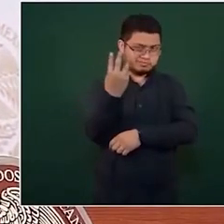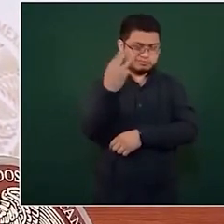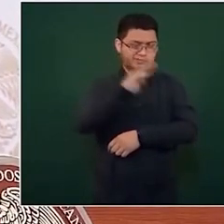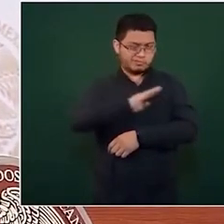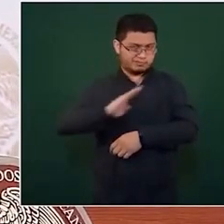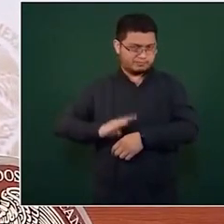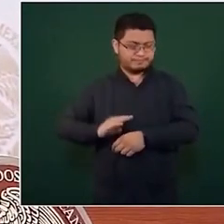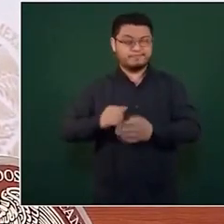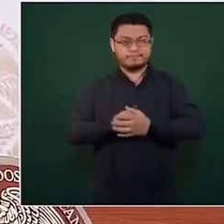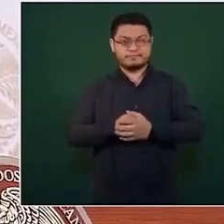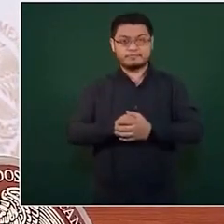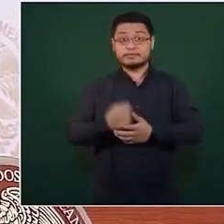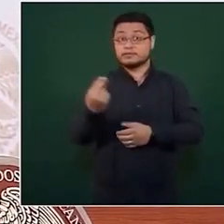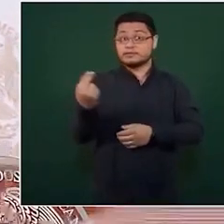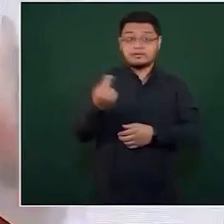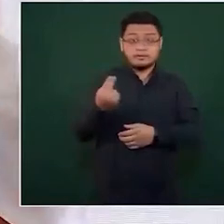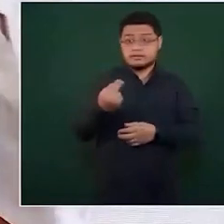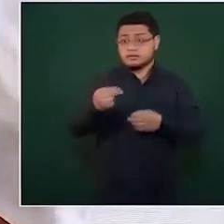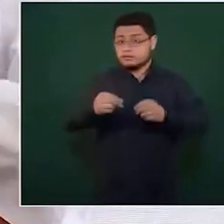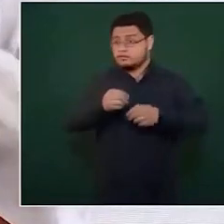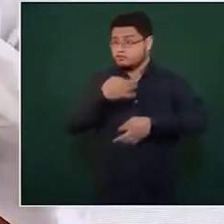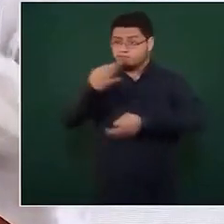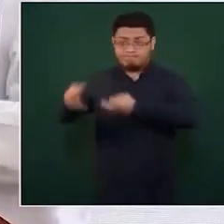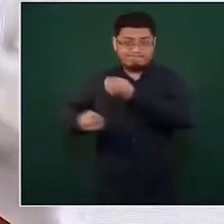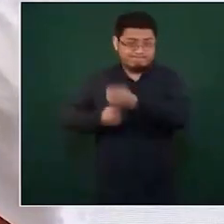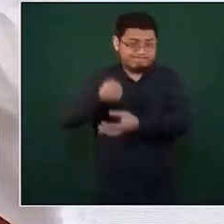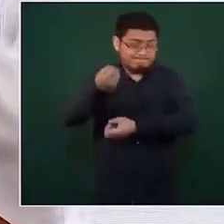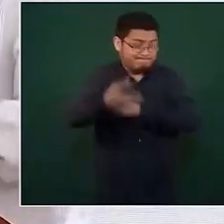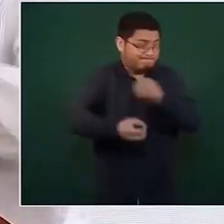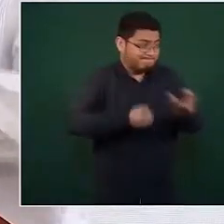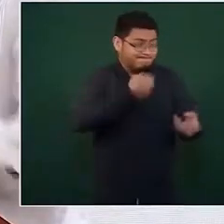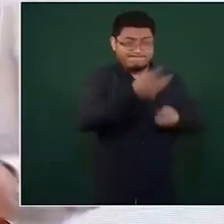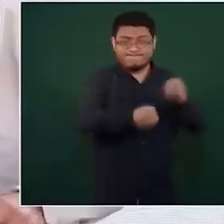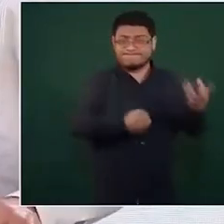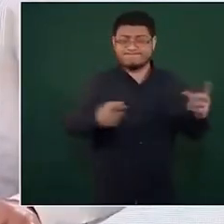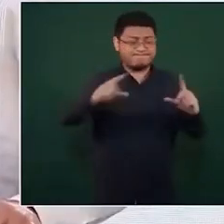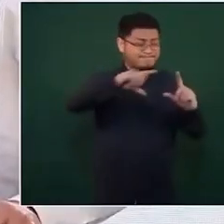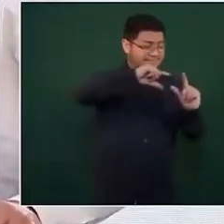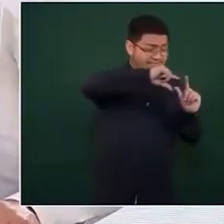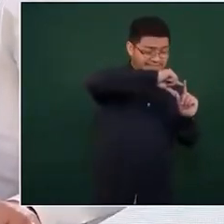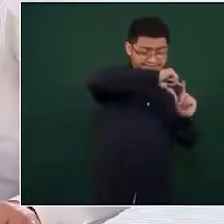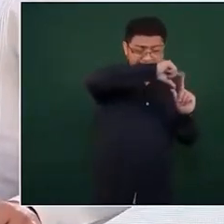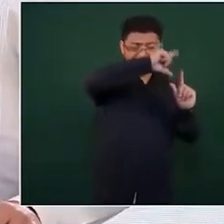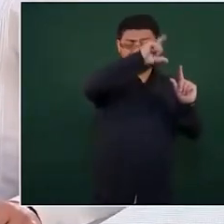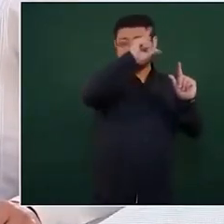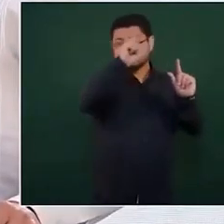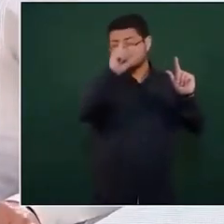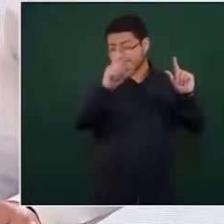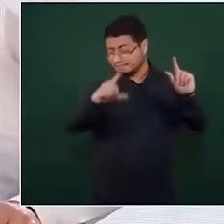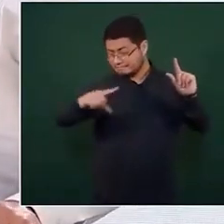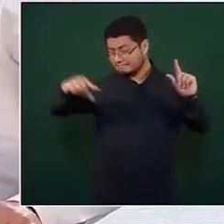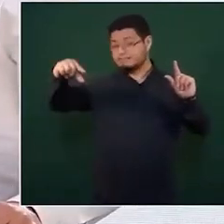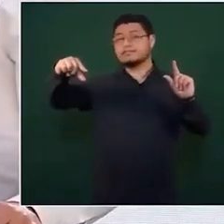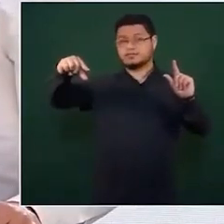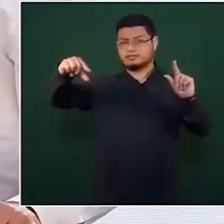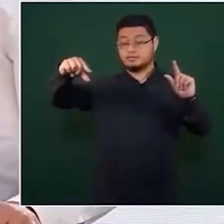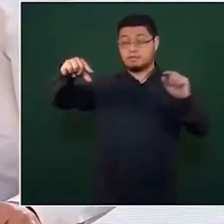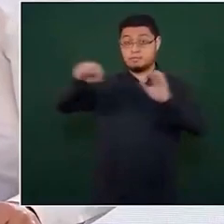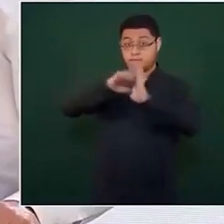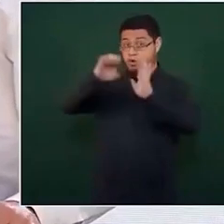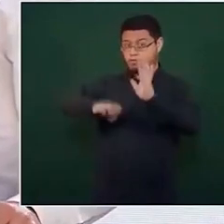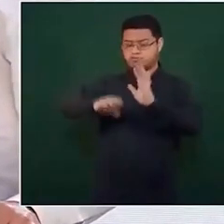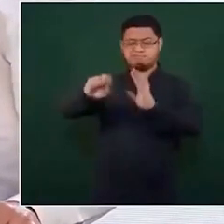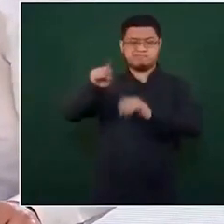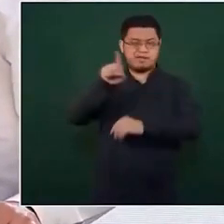tenemos que expandir la cobertura hasta el último rincón hasta la última localidad del país por ejemplo en Chiapas 40%